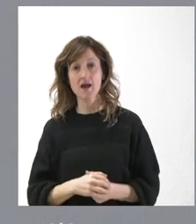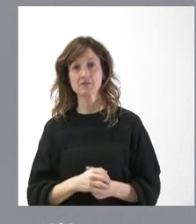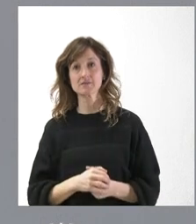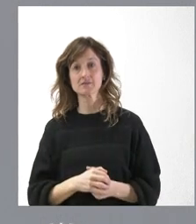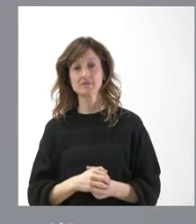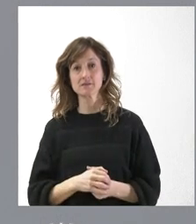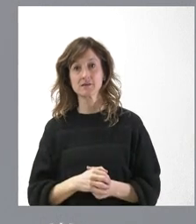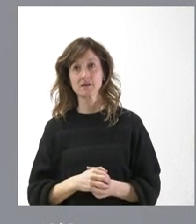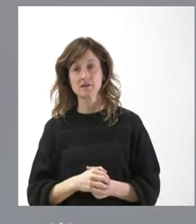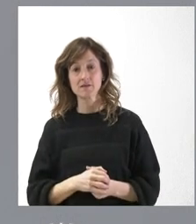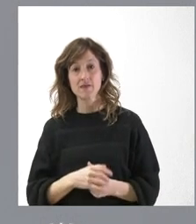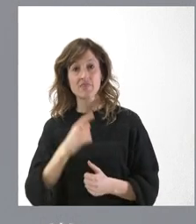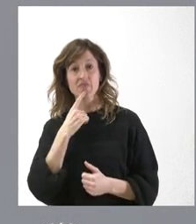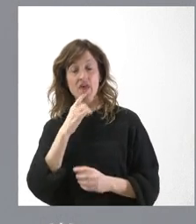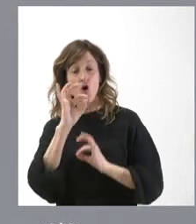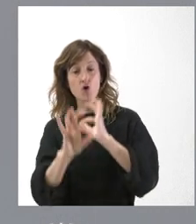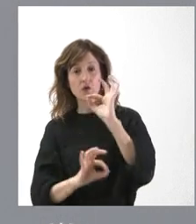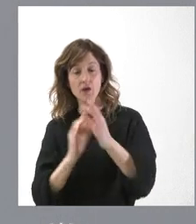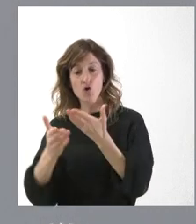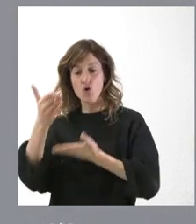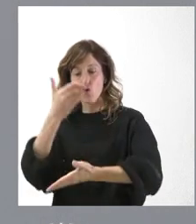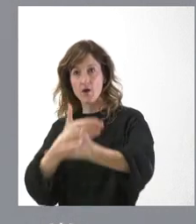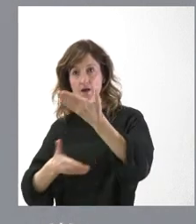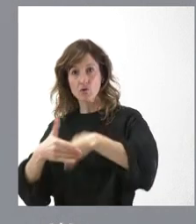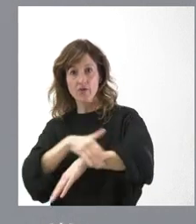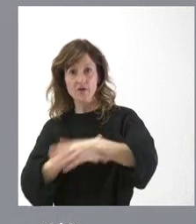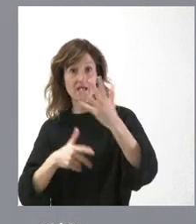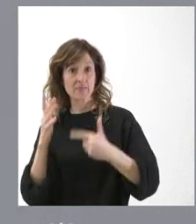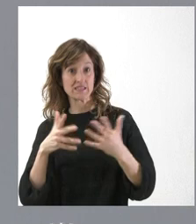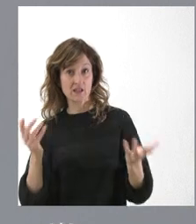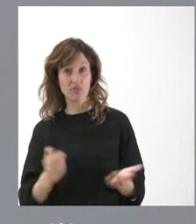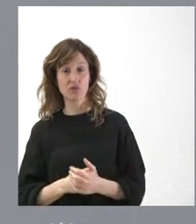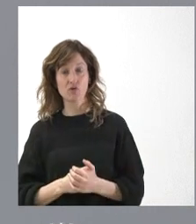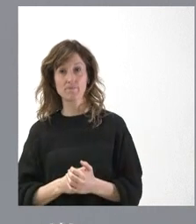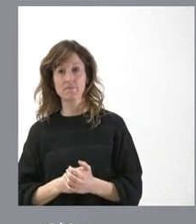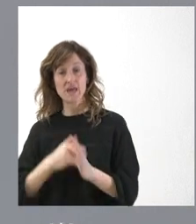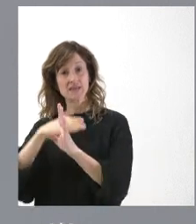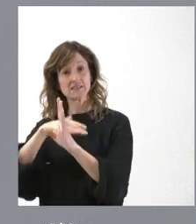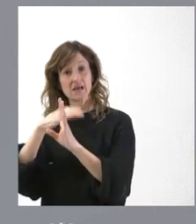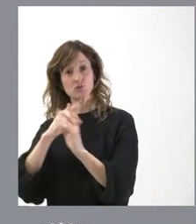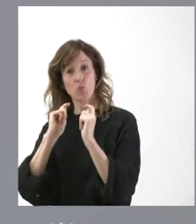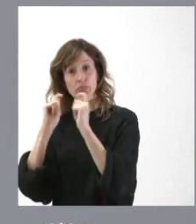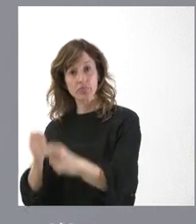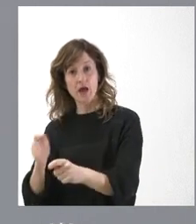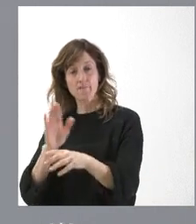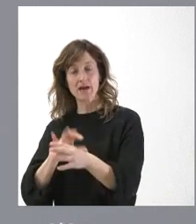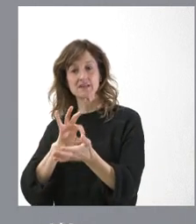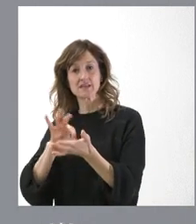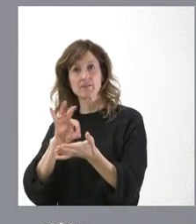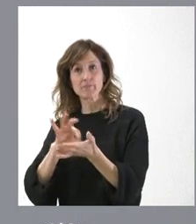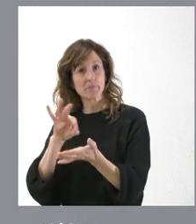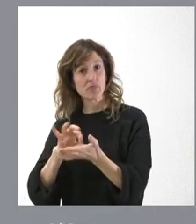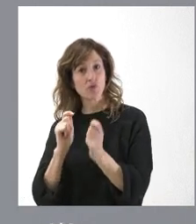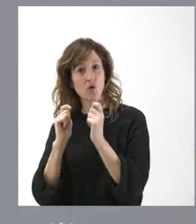configurábamos como organizaciones colaboradoras de la Administración, que es un estatus muy relevante, que permite prestar algunos servicios muy